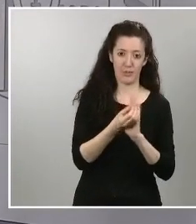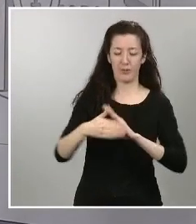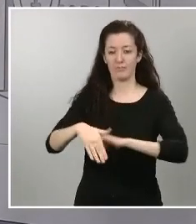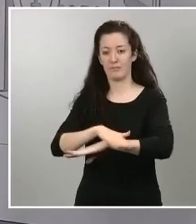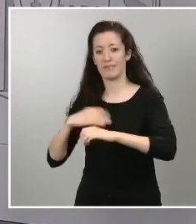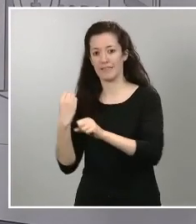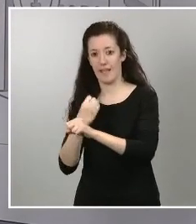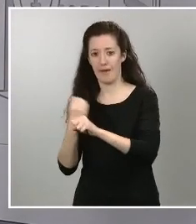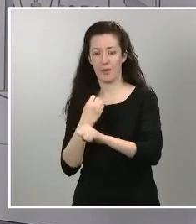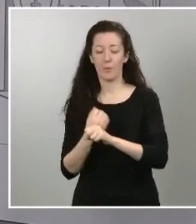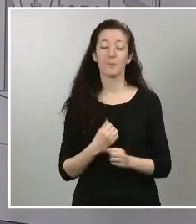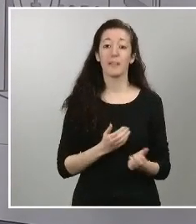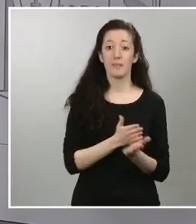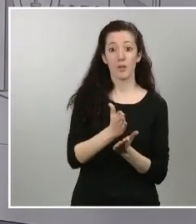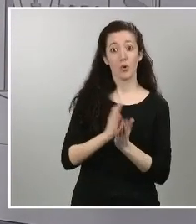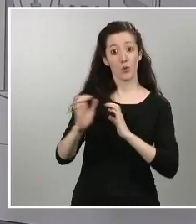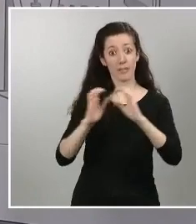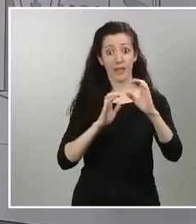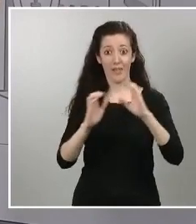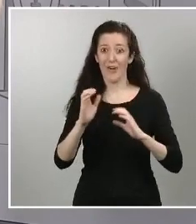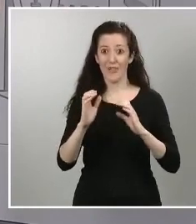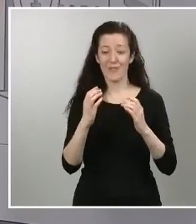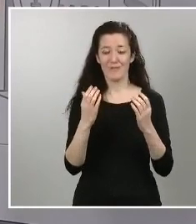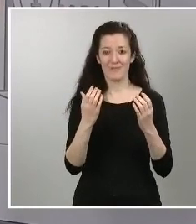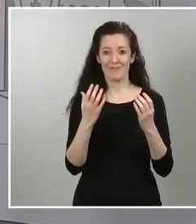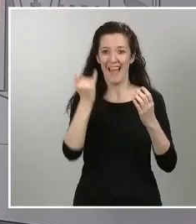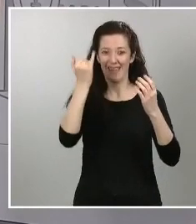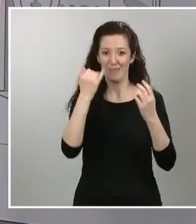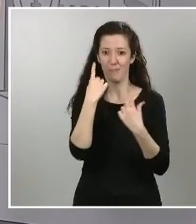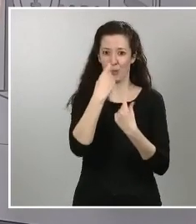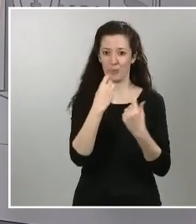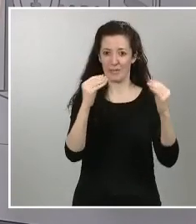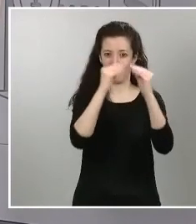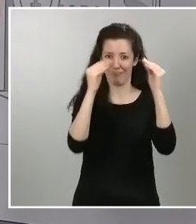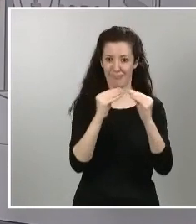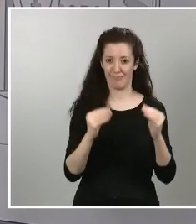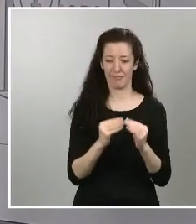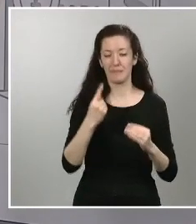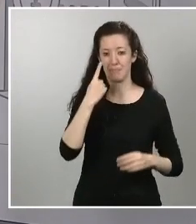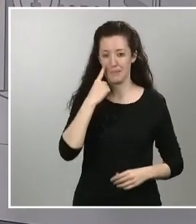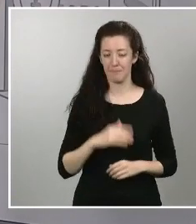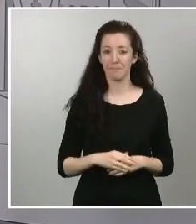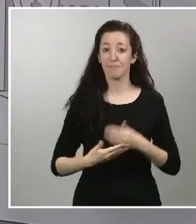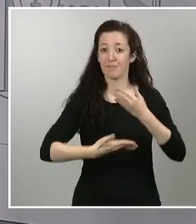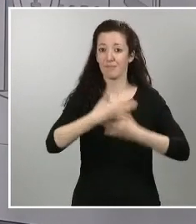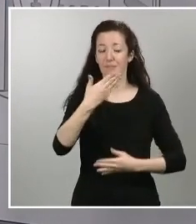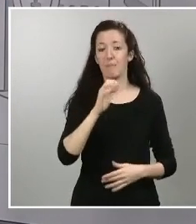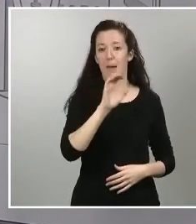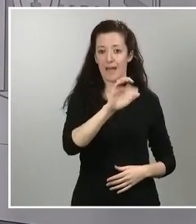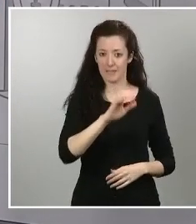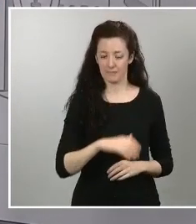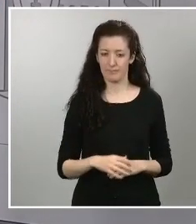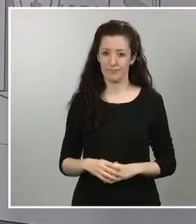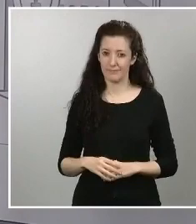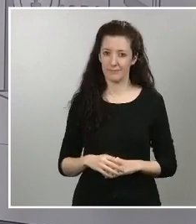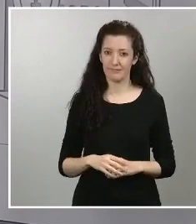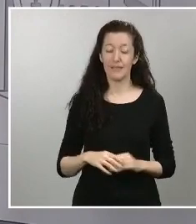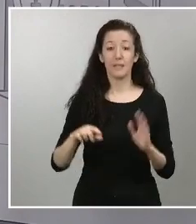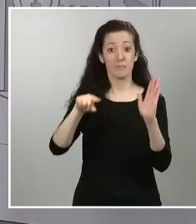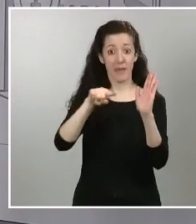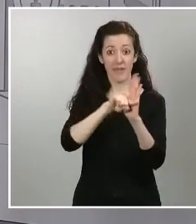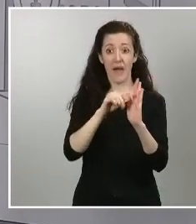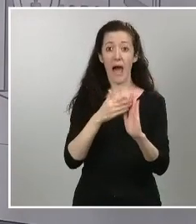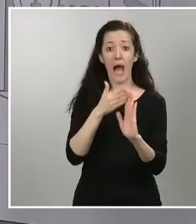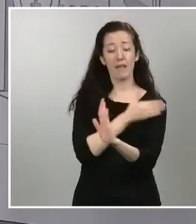la voy a formular con varios enunciados para que vean esa coincidencia el país porque han tomado esta medida que antes rechazaron los números